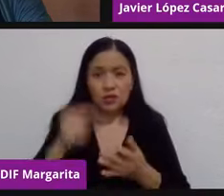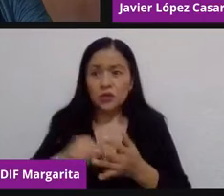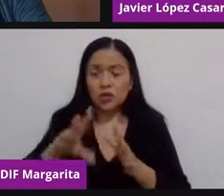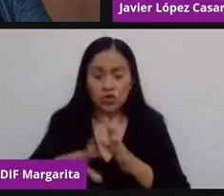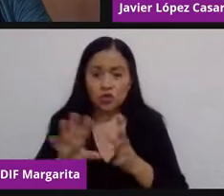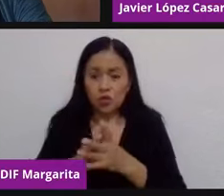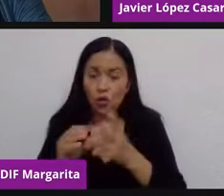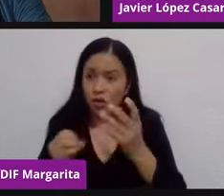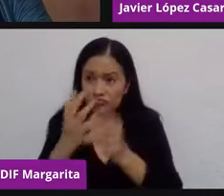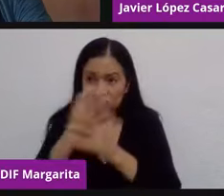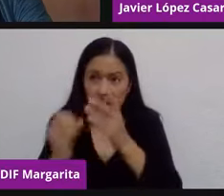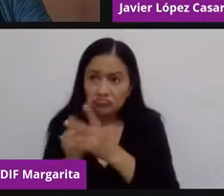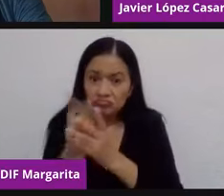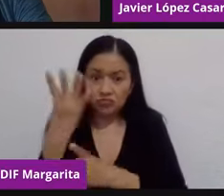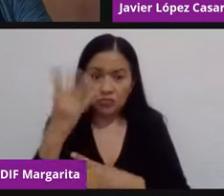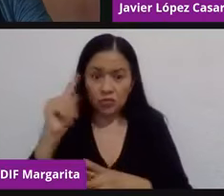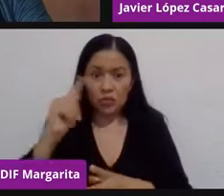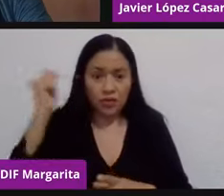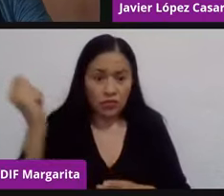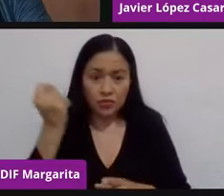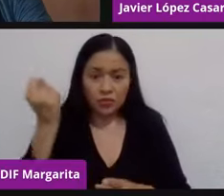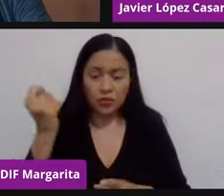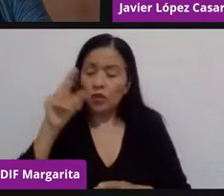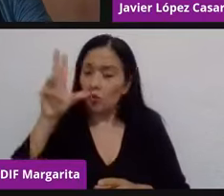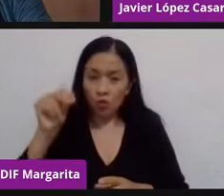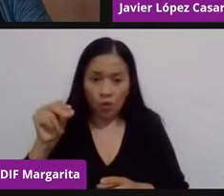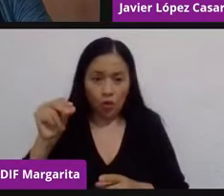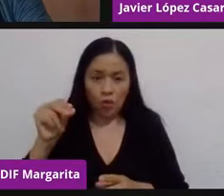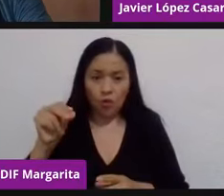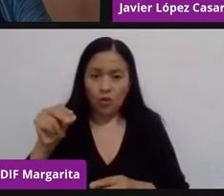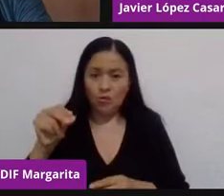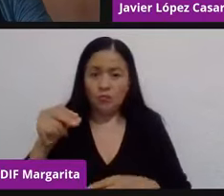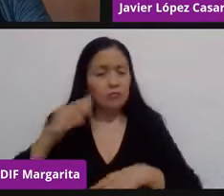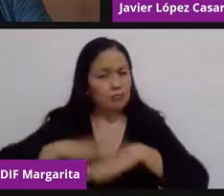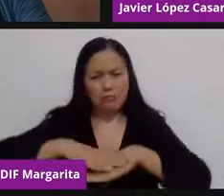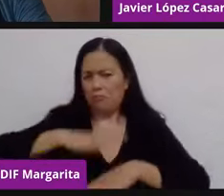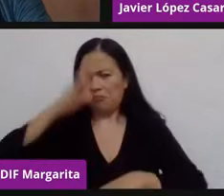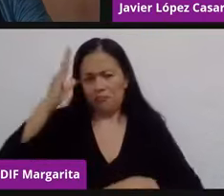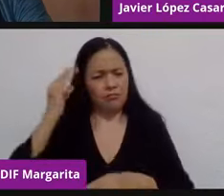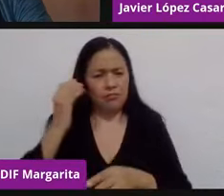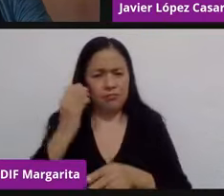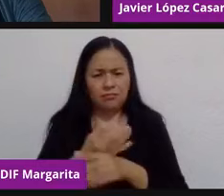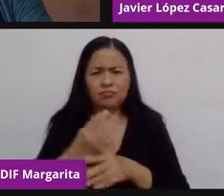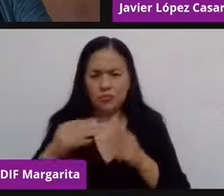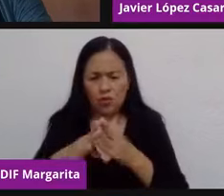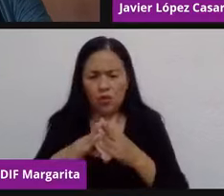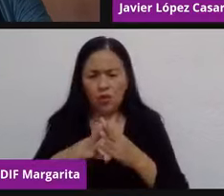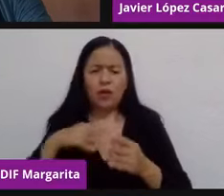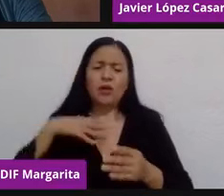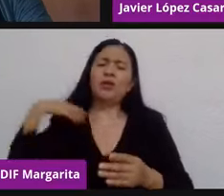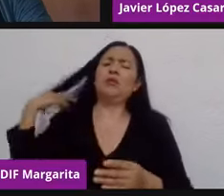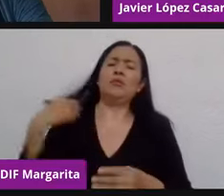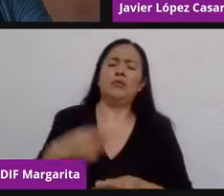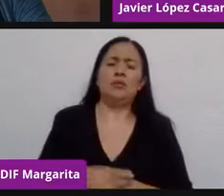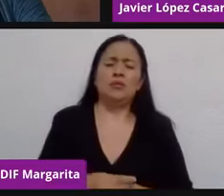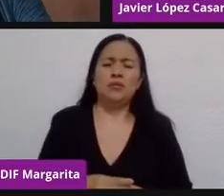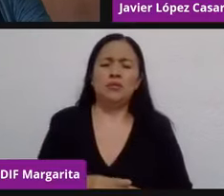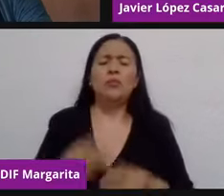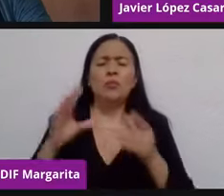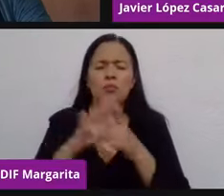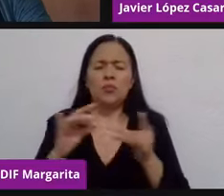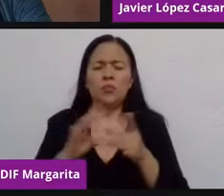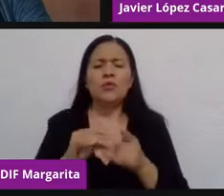a temas de tecnología, sino a una actitud. ¿Y por qué de una actitud? Daré un ejemplo muy sencillo,